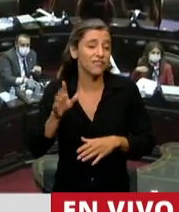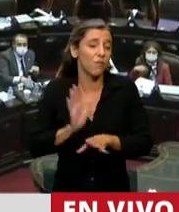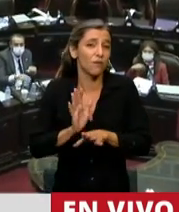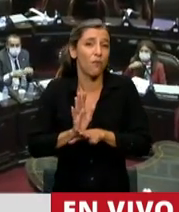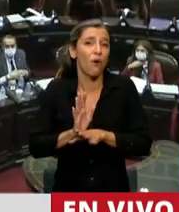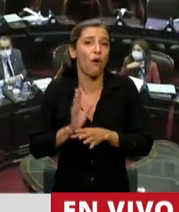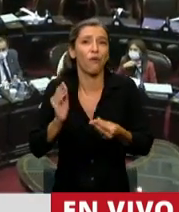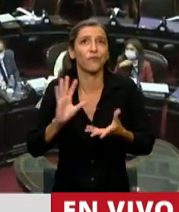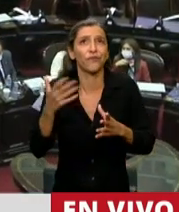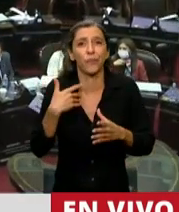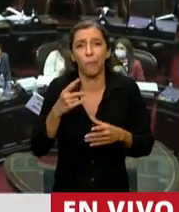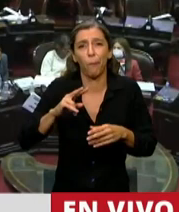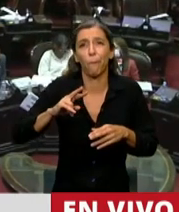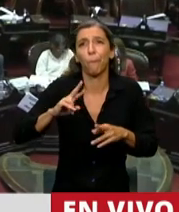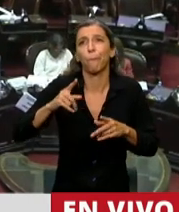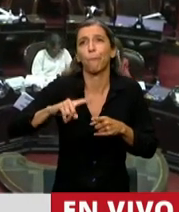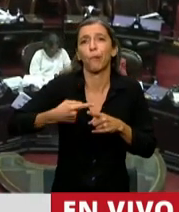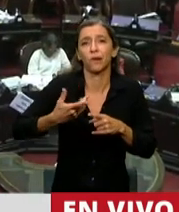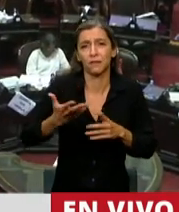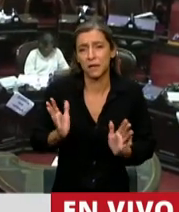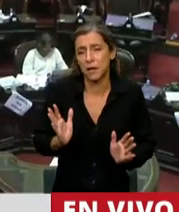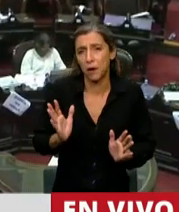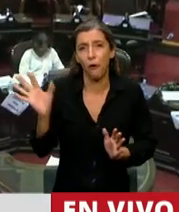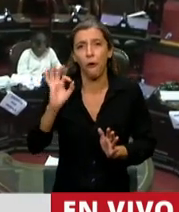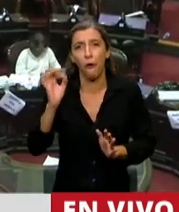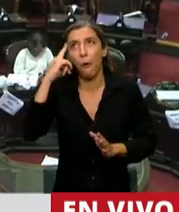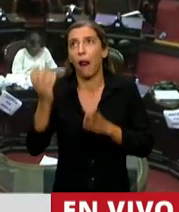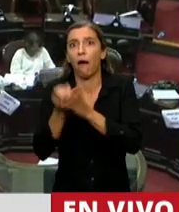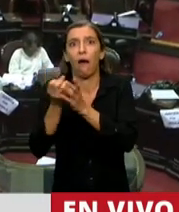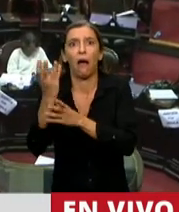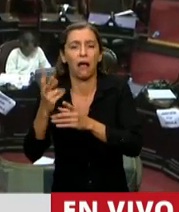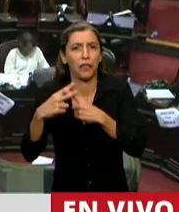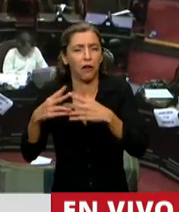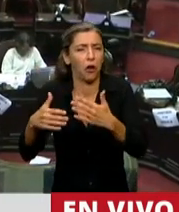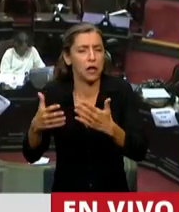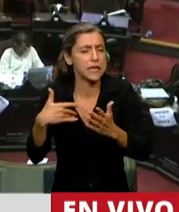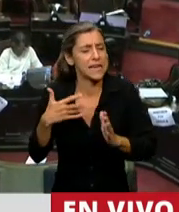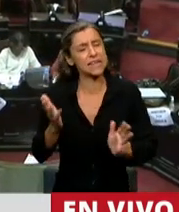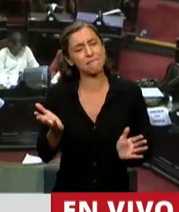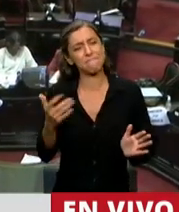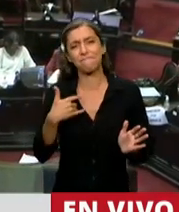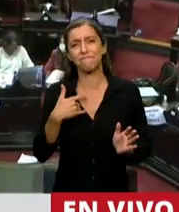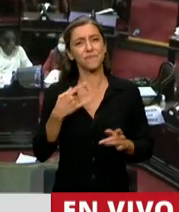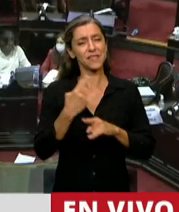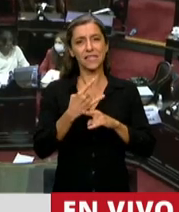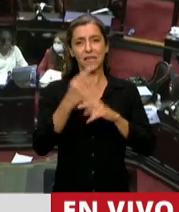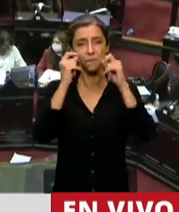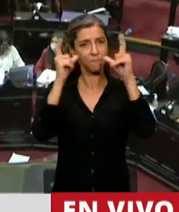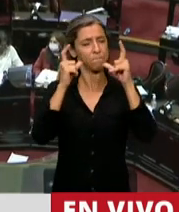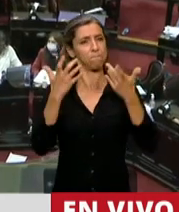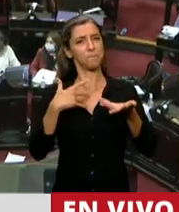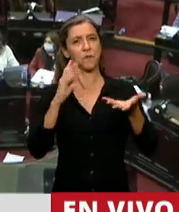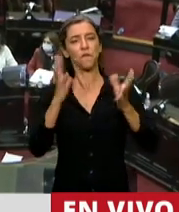es una política de innovación tecnológica. A mí siempre me llama mucho la atención cómo el oficialismo maneja estas cosas.